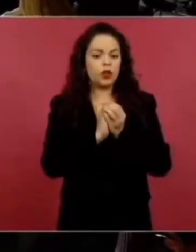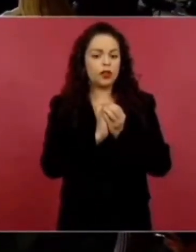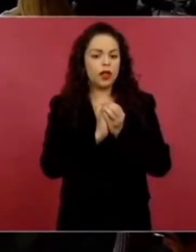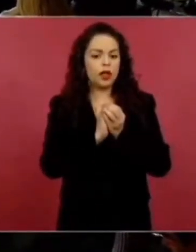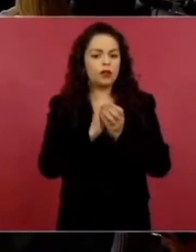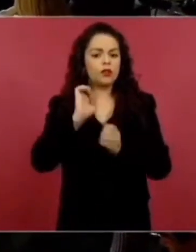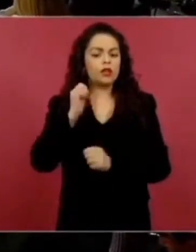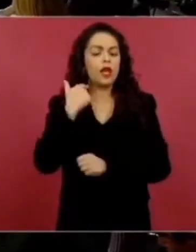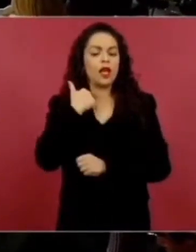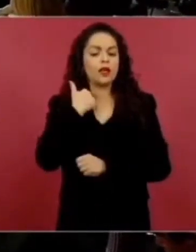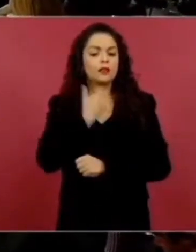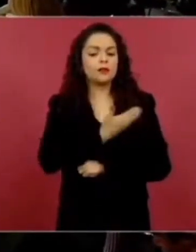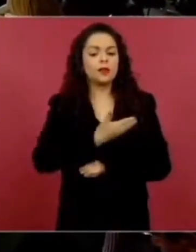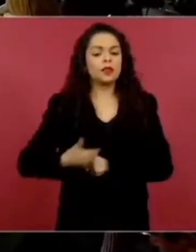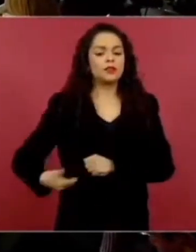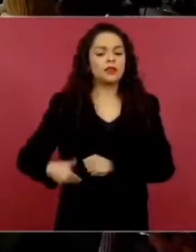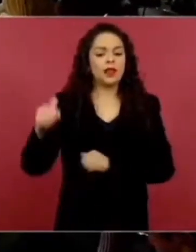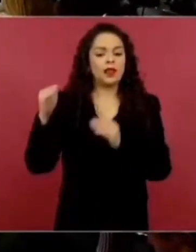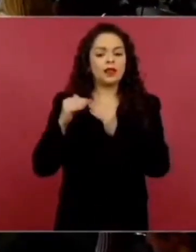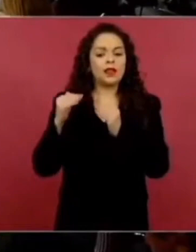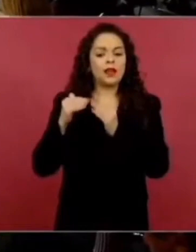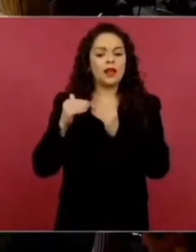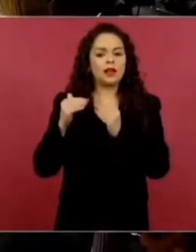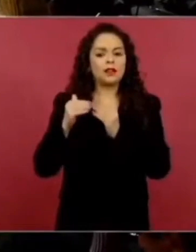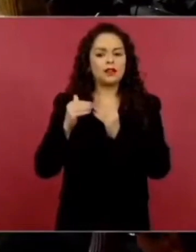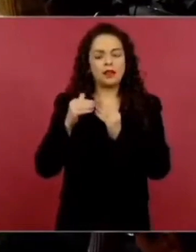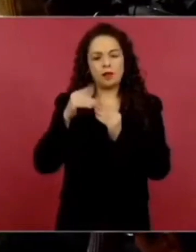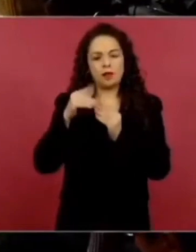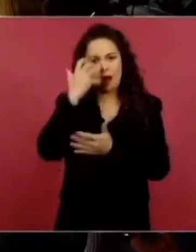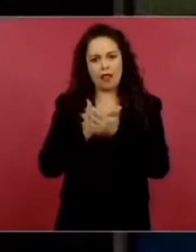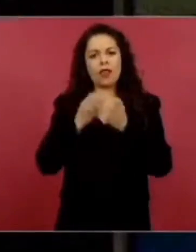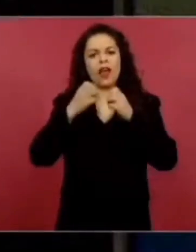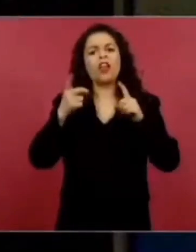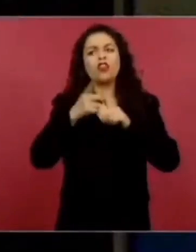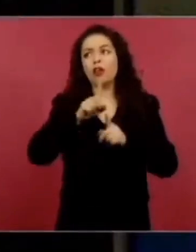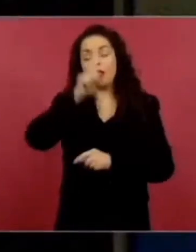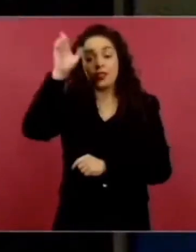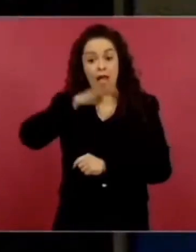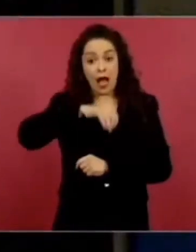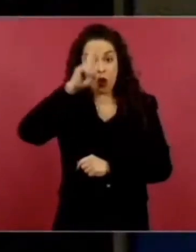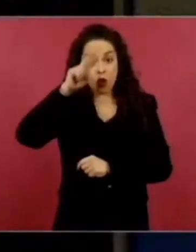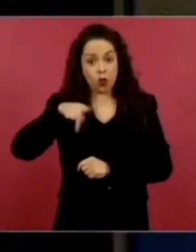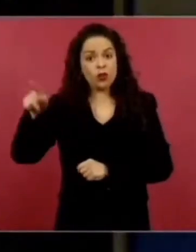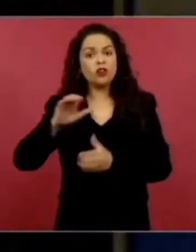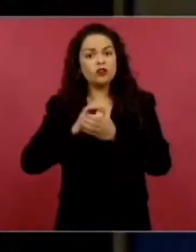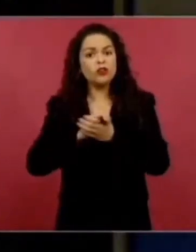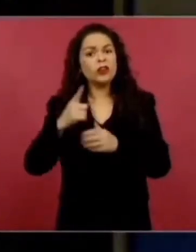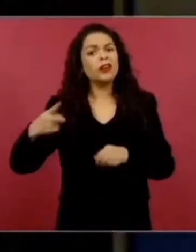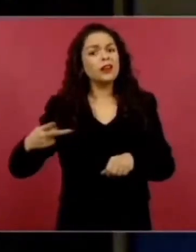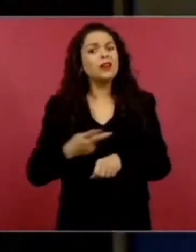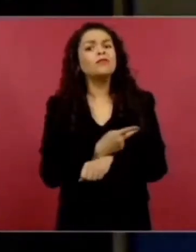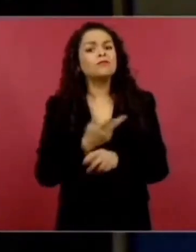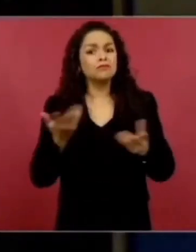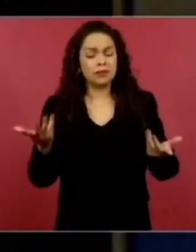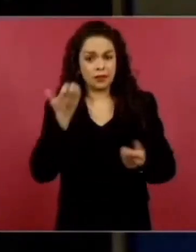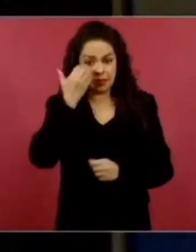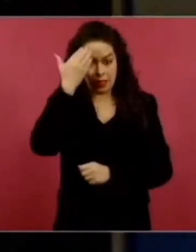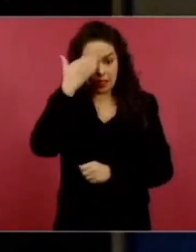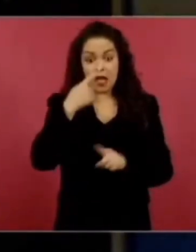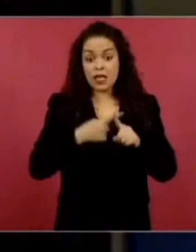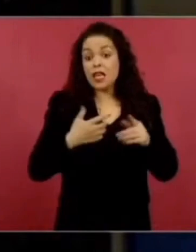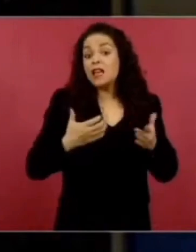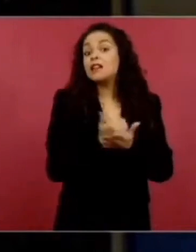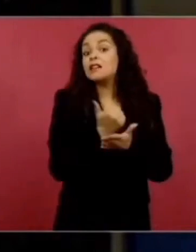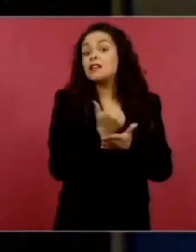expresidentes, las cuales están ubicadas en Cancún. ¿Qué pasó con dicho sorteo? ¿Ya se tiene conocido de los ganadores?